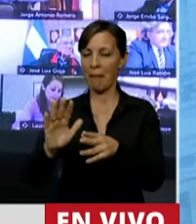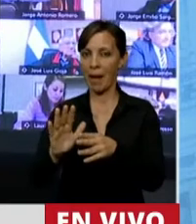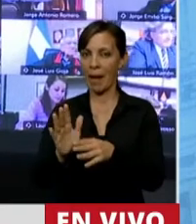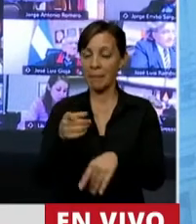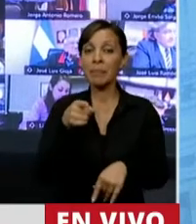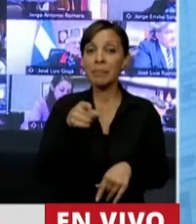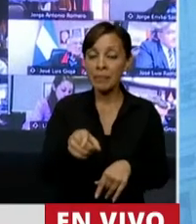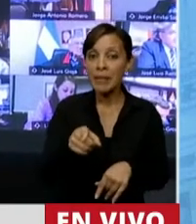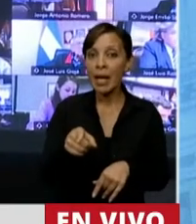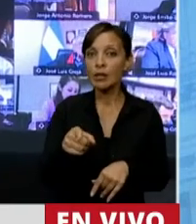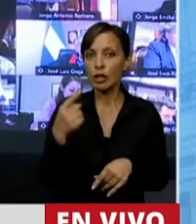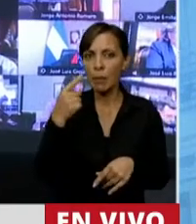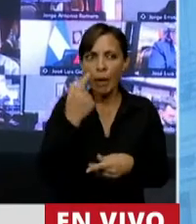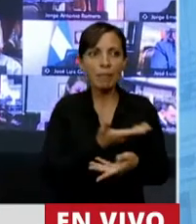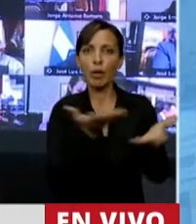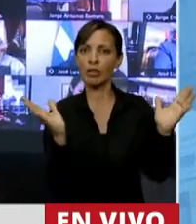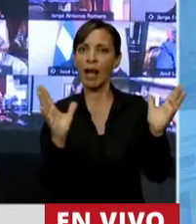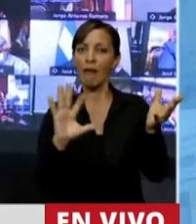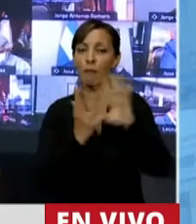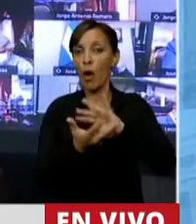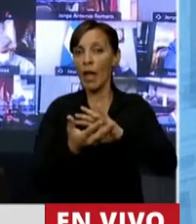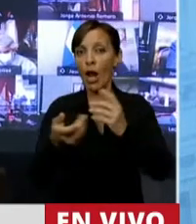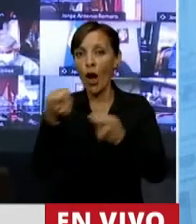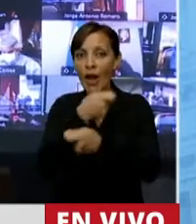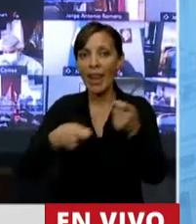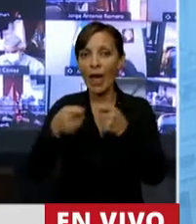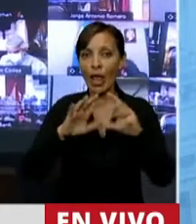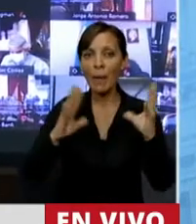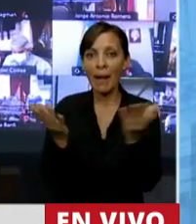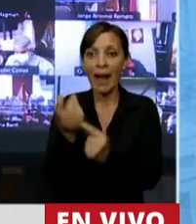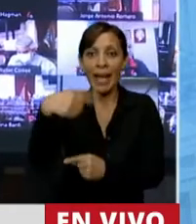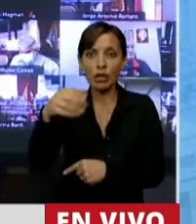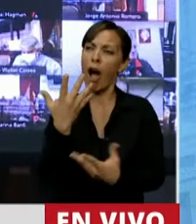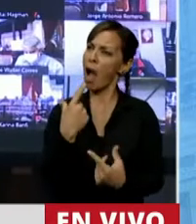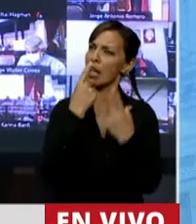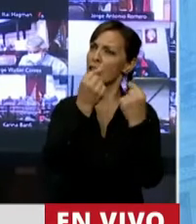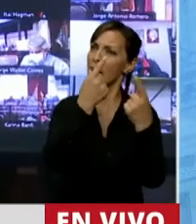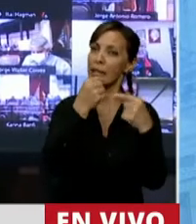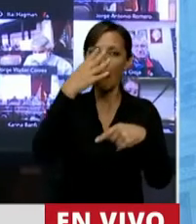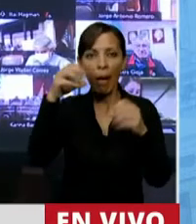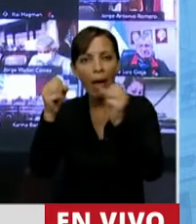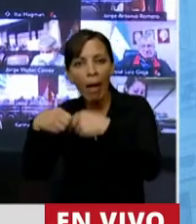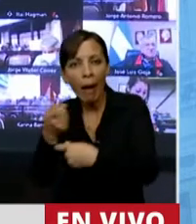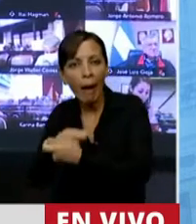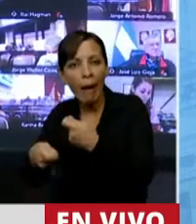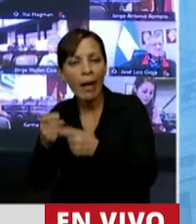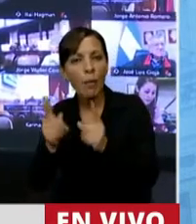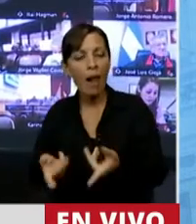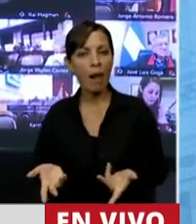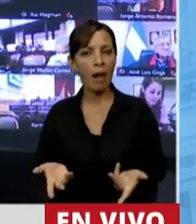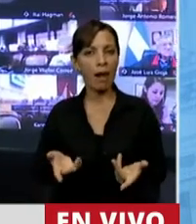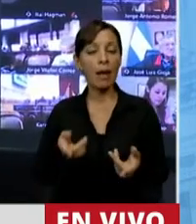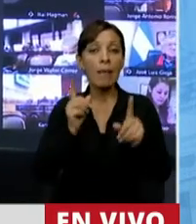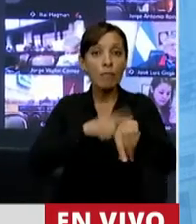se podría poner en las vitrinas del modelo neoliberal que tanto les gusta criticar. Mientras tratamos este proyecto,